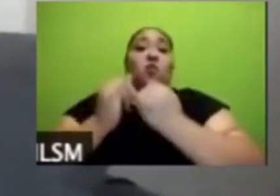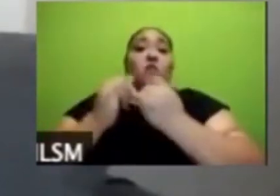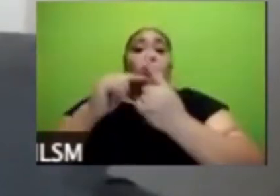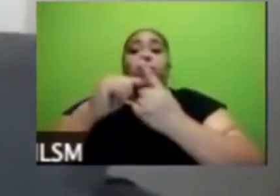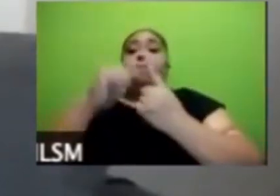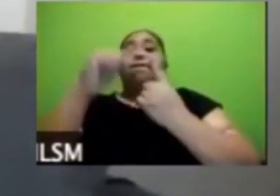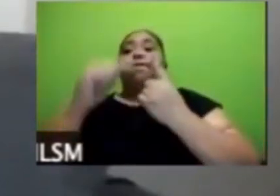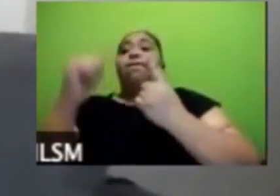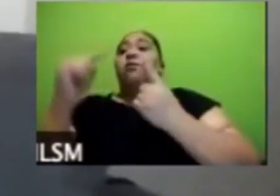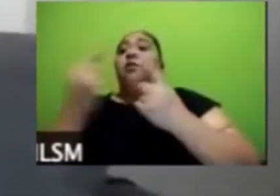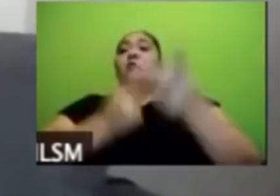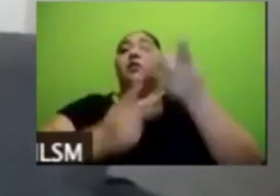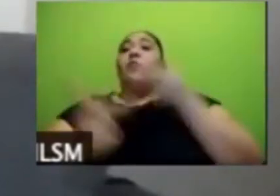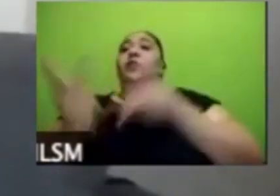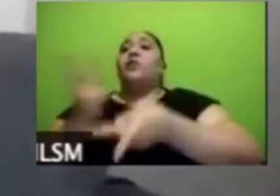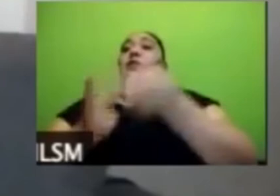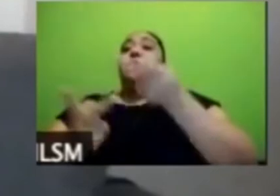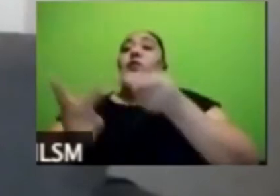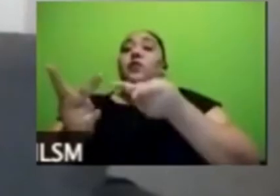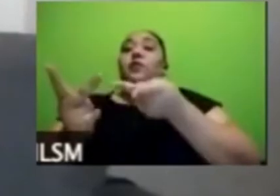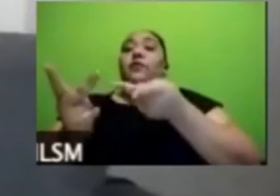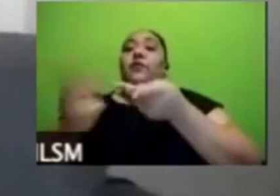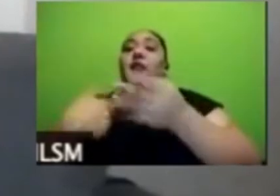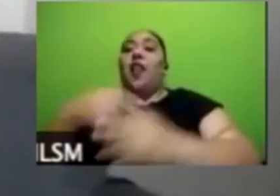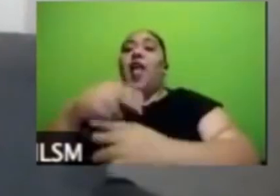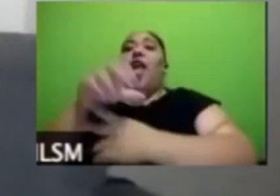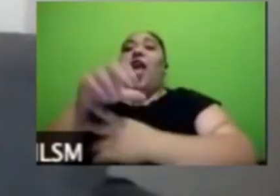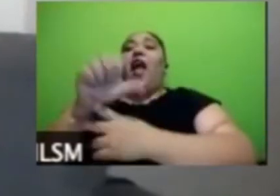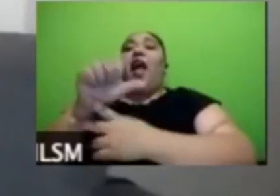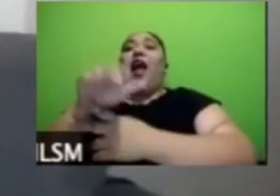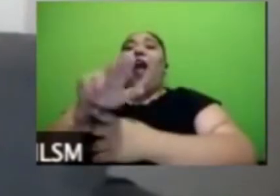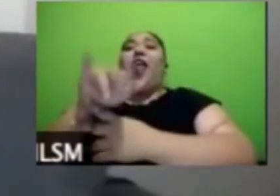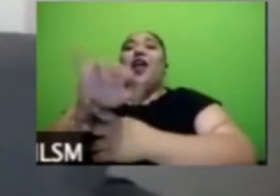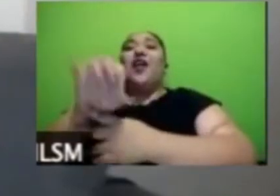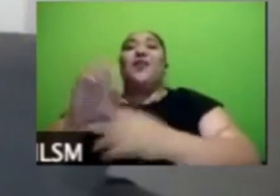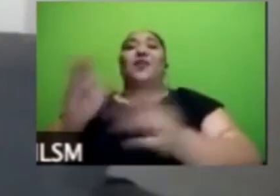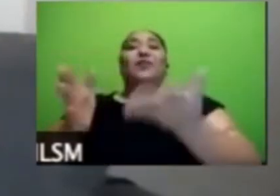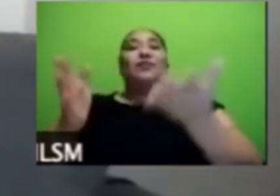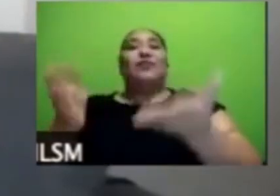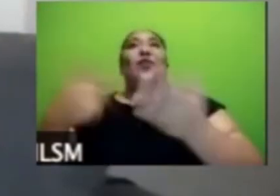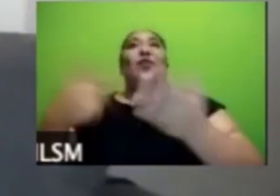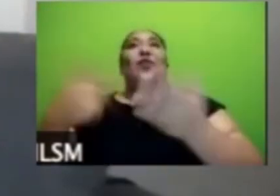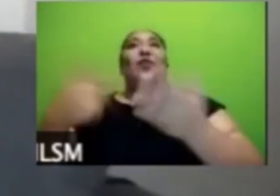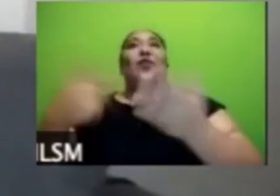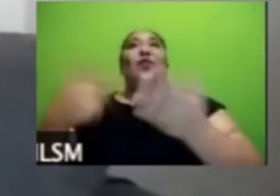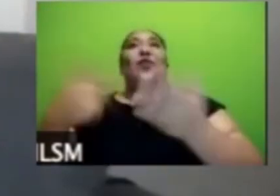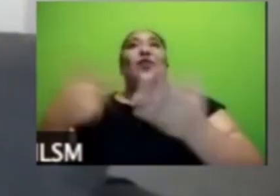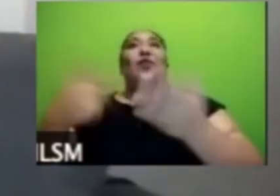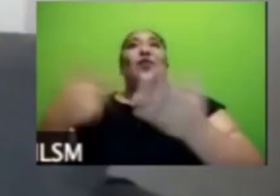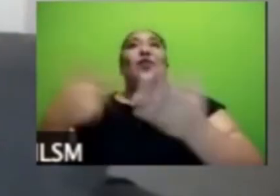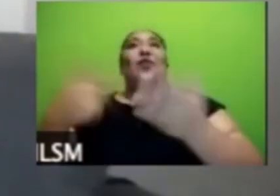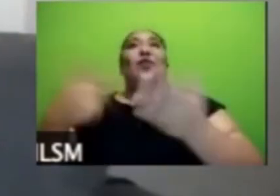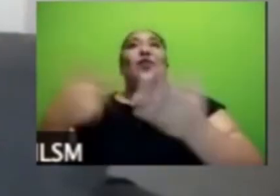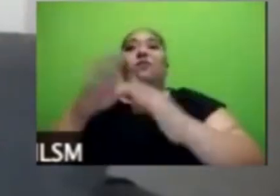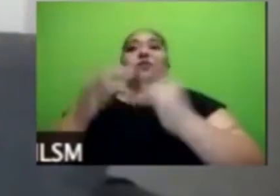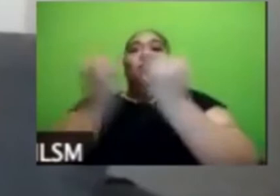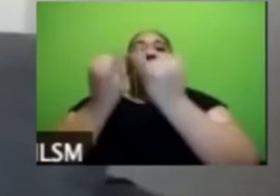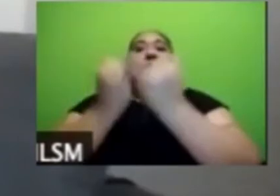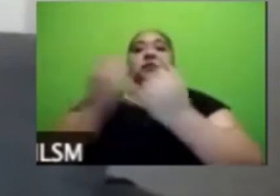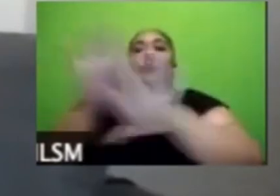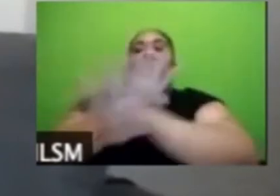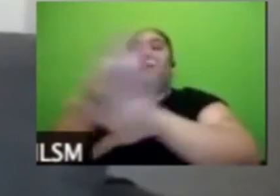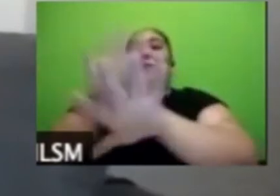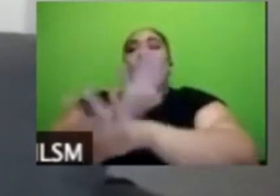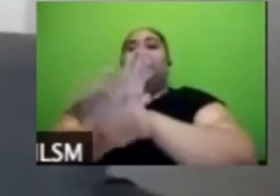también algo muy interesante que sacaste ayer que tiene que ver con los hábitos y cómo estos cambios de hábitos probablemente influyen en eso entonces